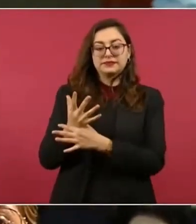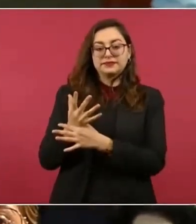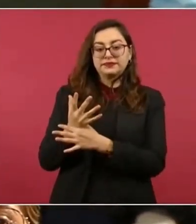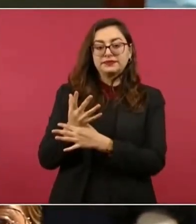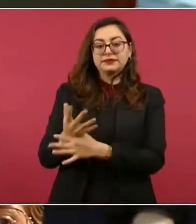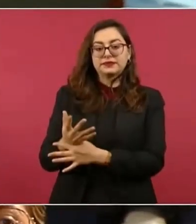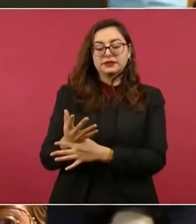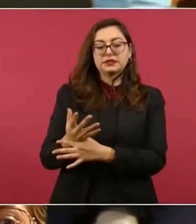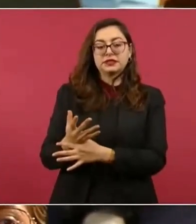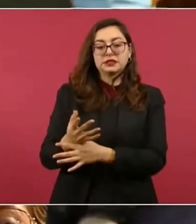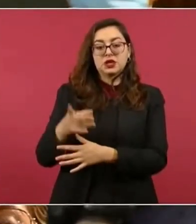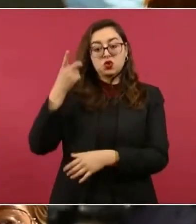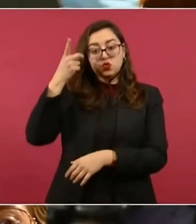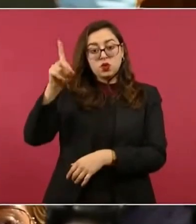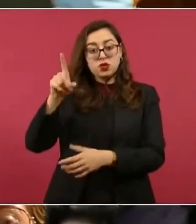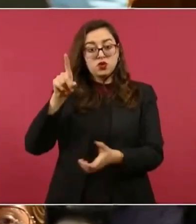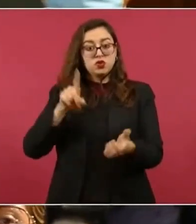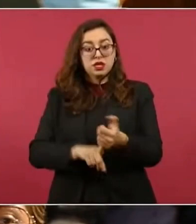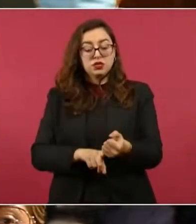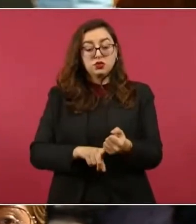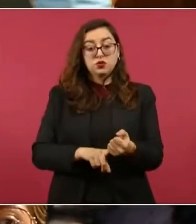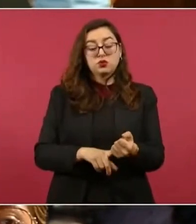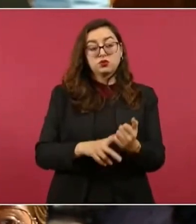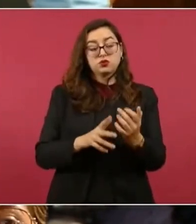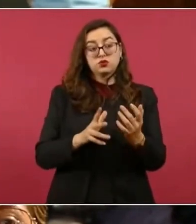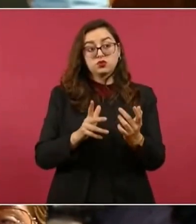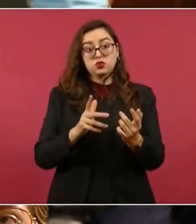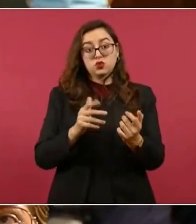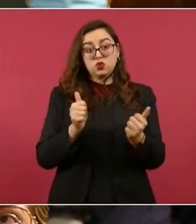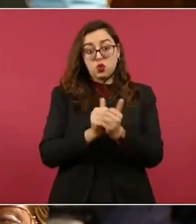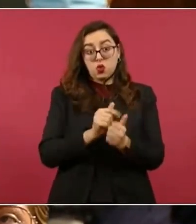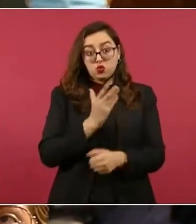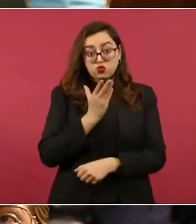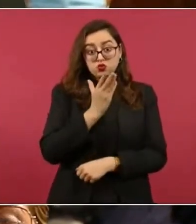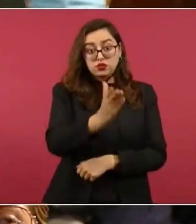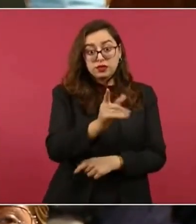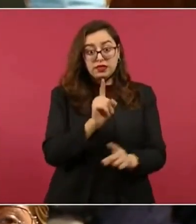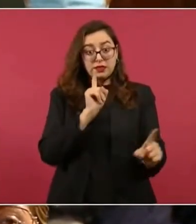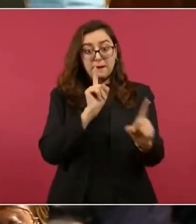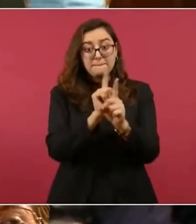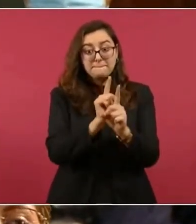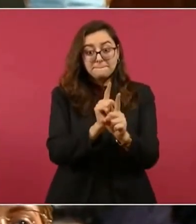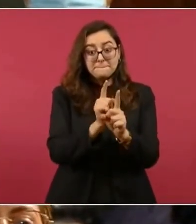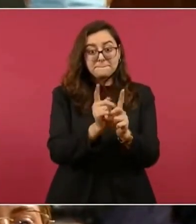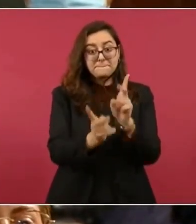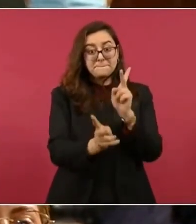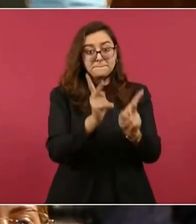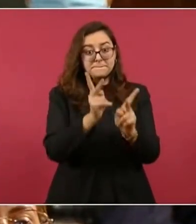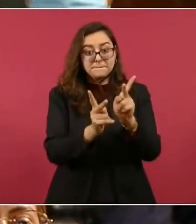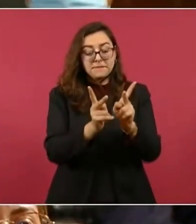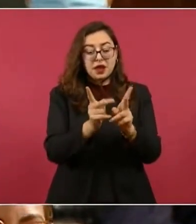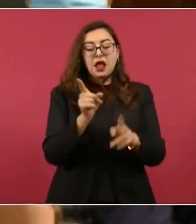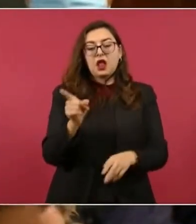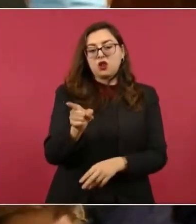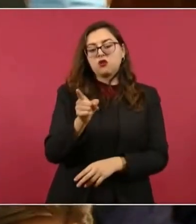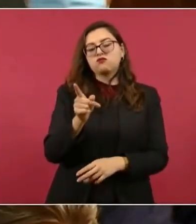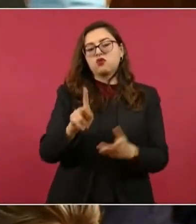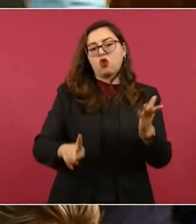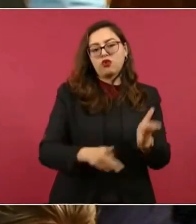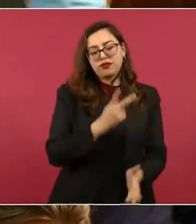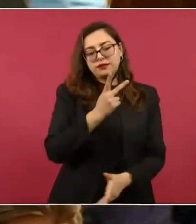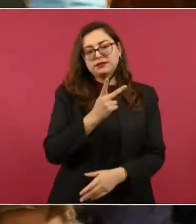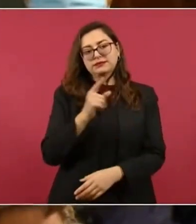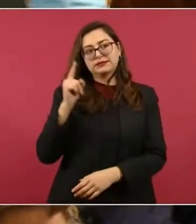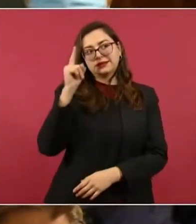del Norte y que ahí nuevamente mostró su solidaridad con Julian Assange, quien está preso en